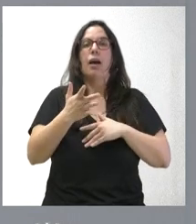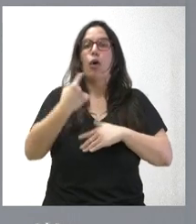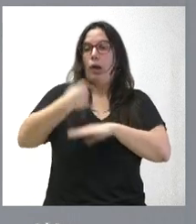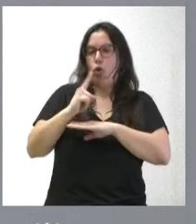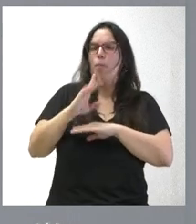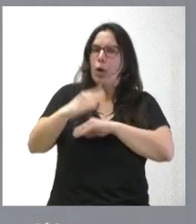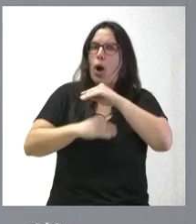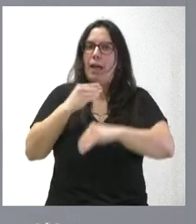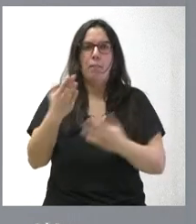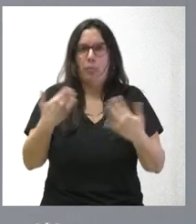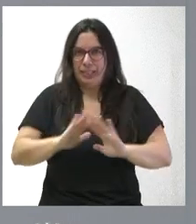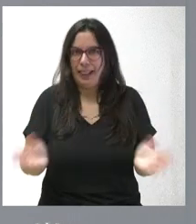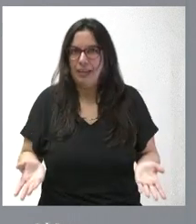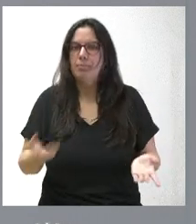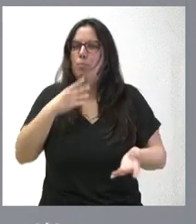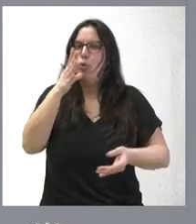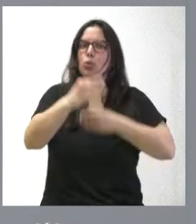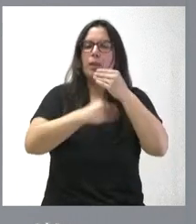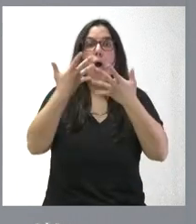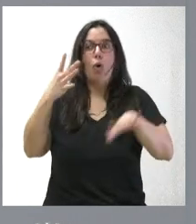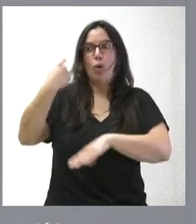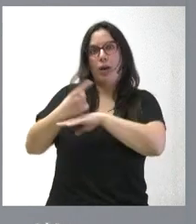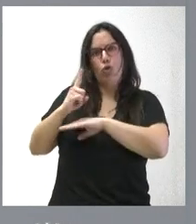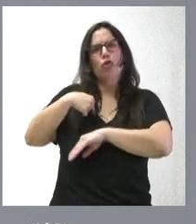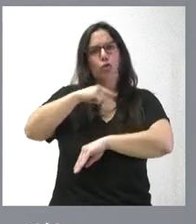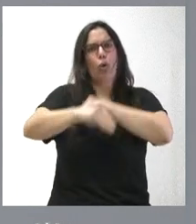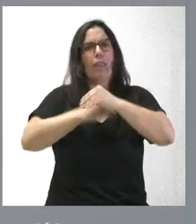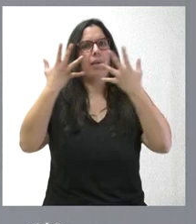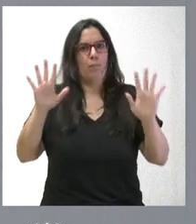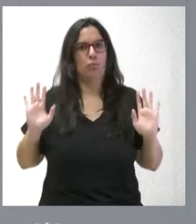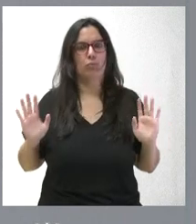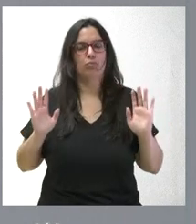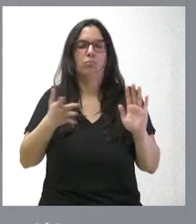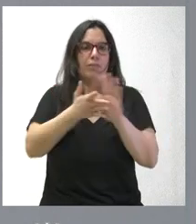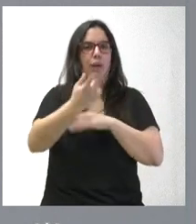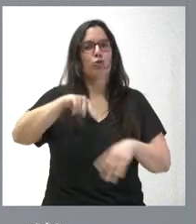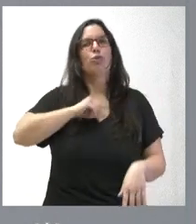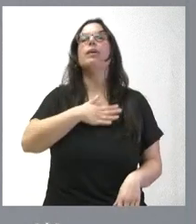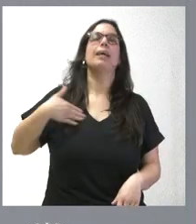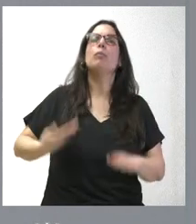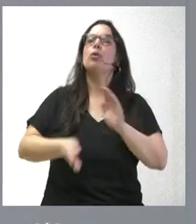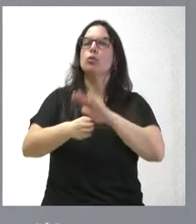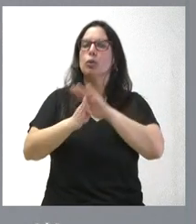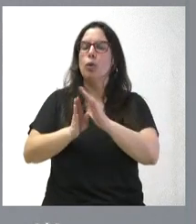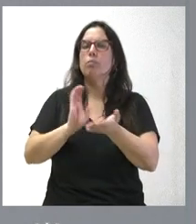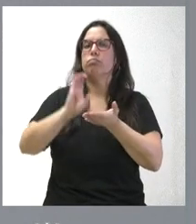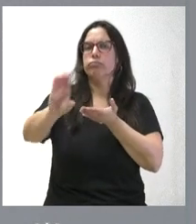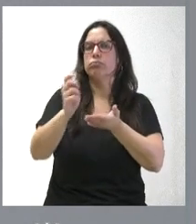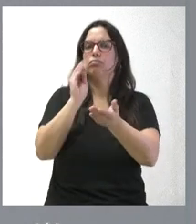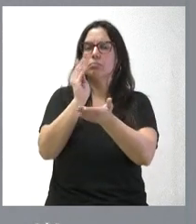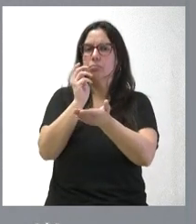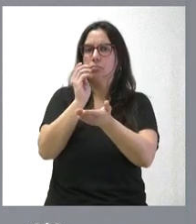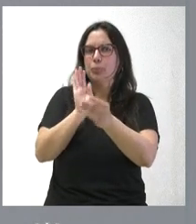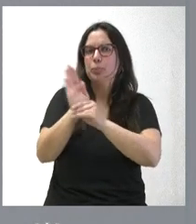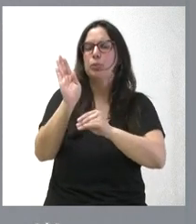que es lo que estamos haciendo. Sin ser nuestra obligación lo estamos haciendo. Y, por tanto, nuestro deseo es seguir financiando el SERLA y seguir haciendo